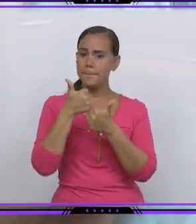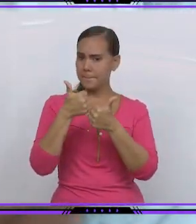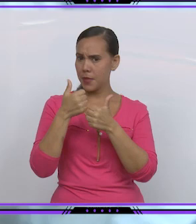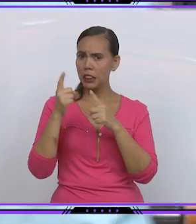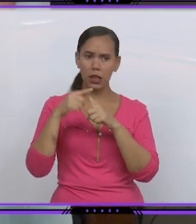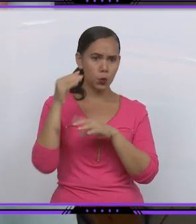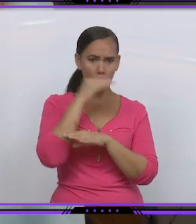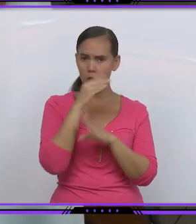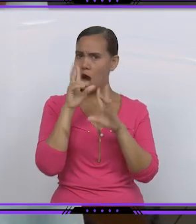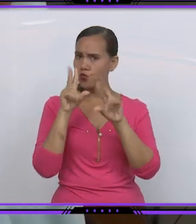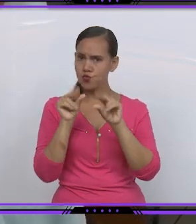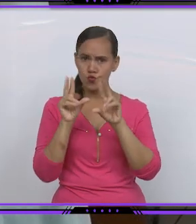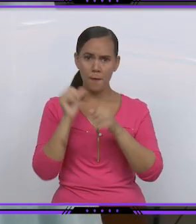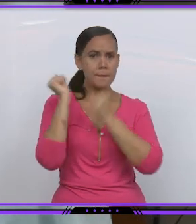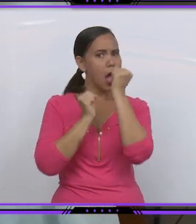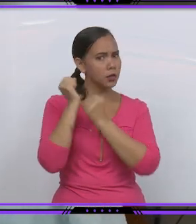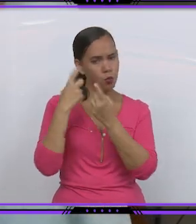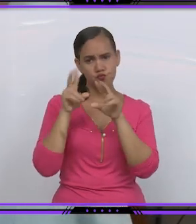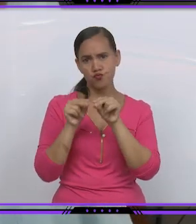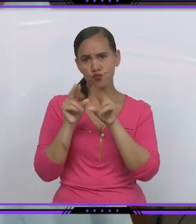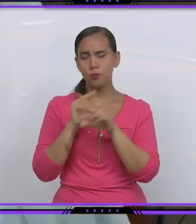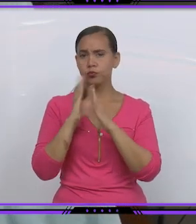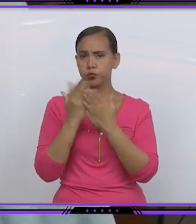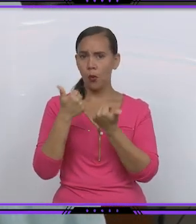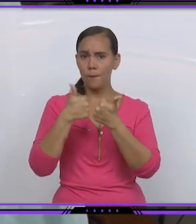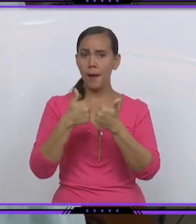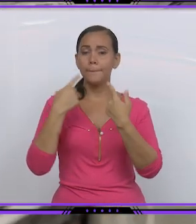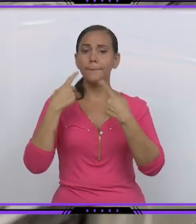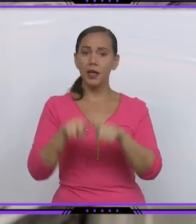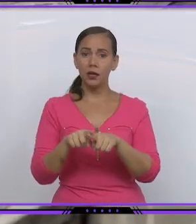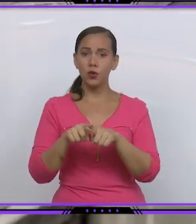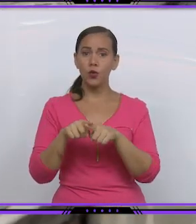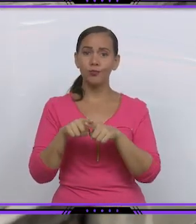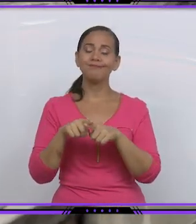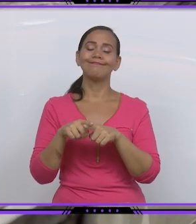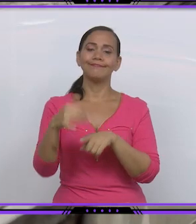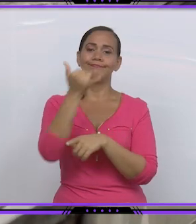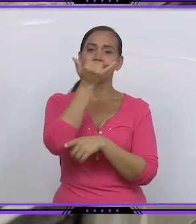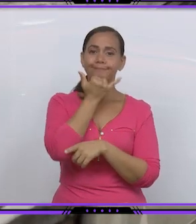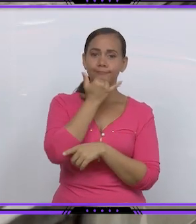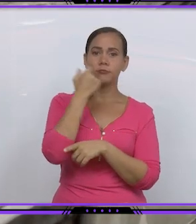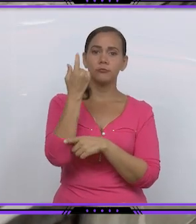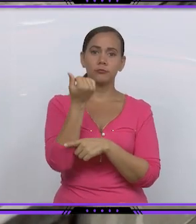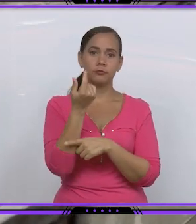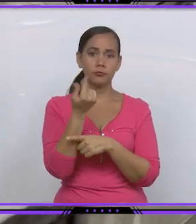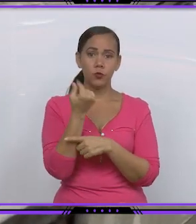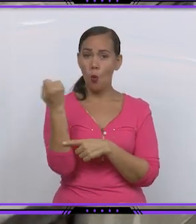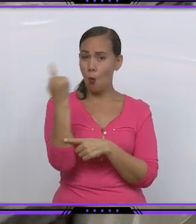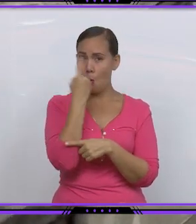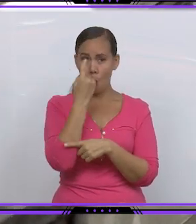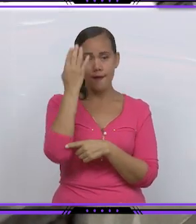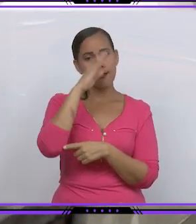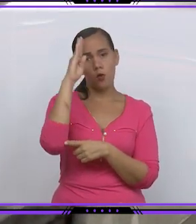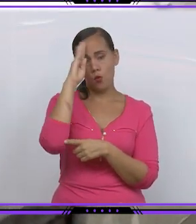maquinarias y equipos, el déficit de financiamiento atentó contra los planes económicos de la fábrica única de su tipo en el país. En